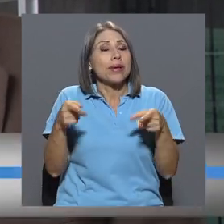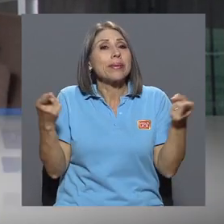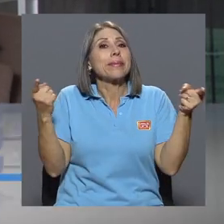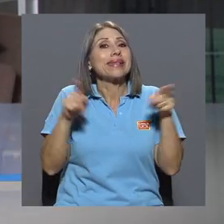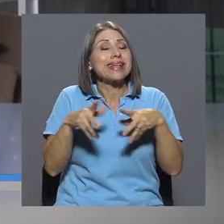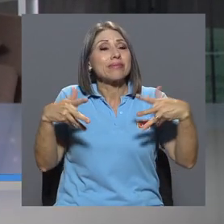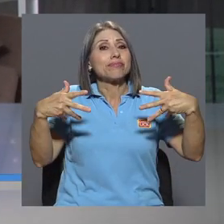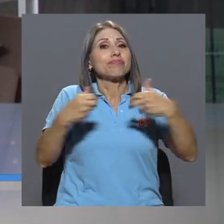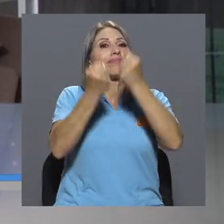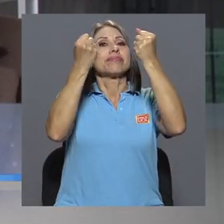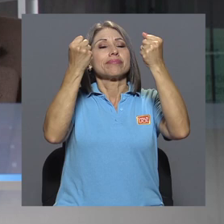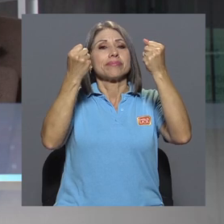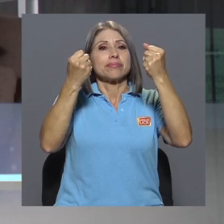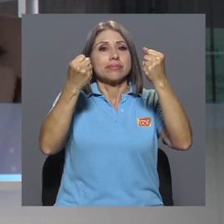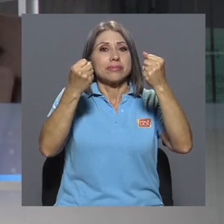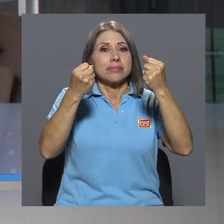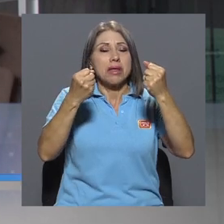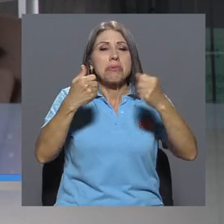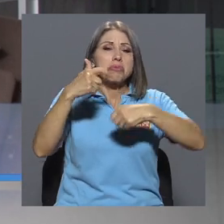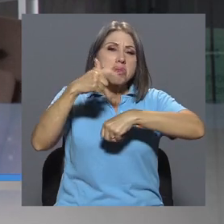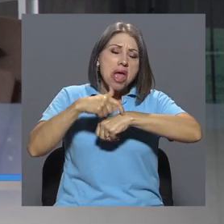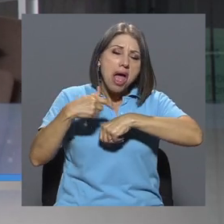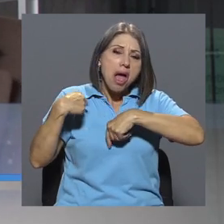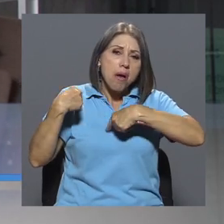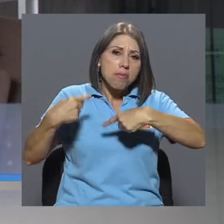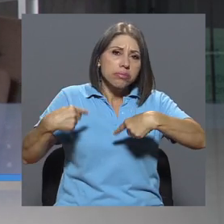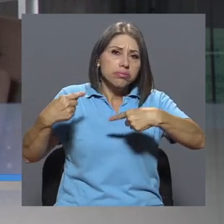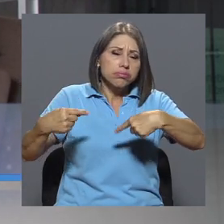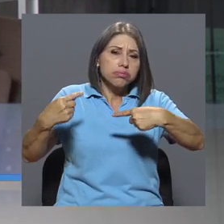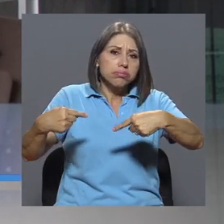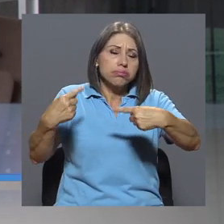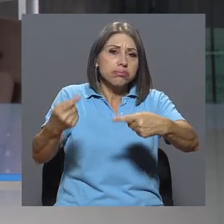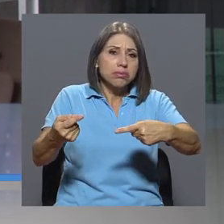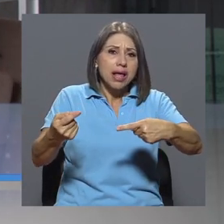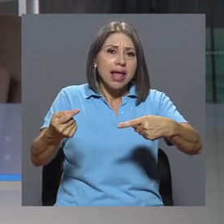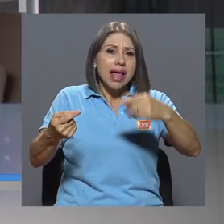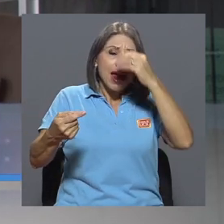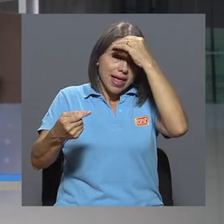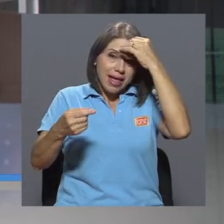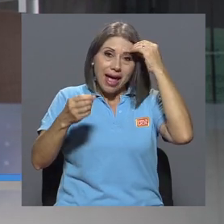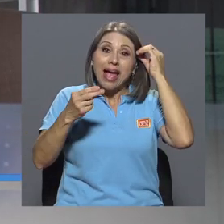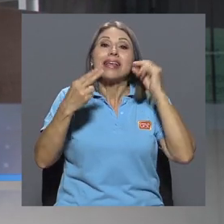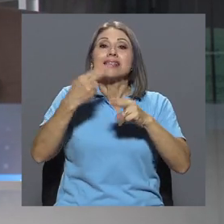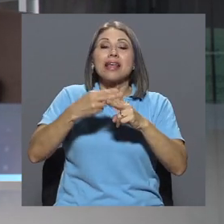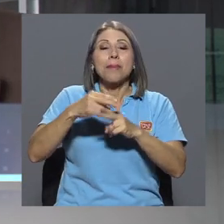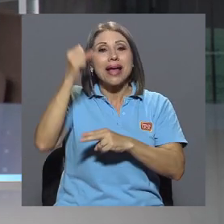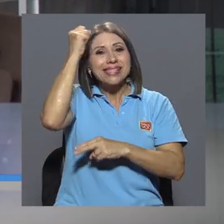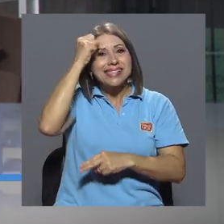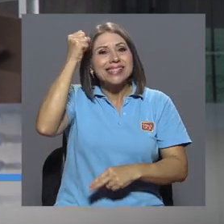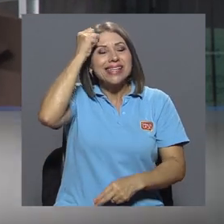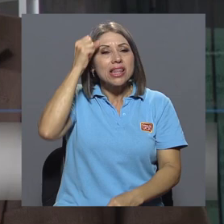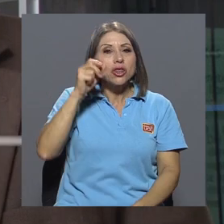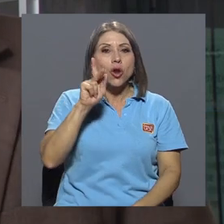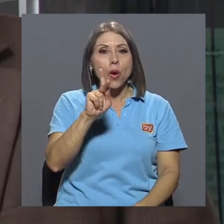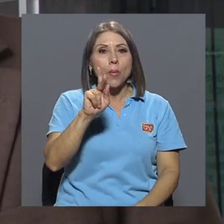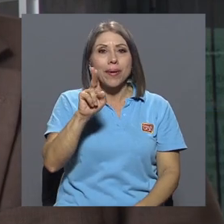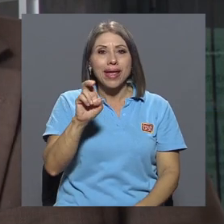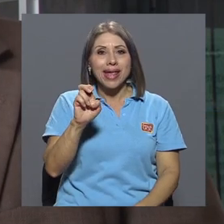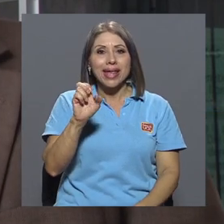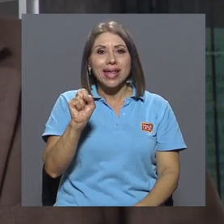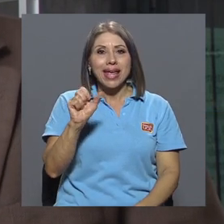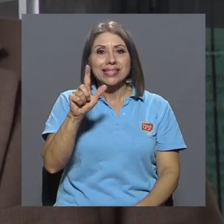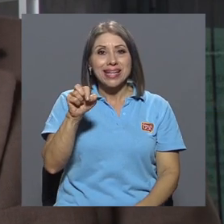Entonces, conforme pasa el tiempo, el síndrome Kessler, así se llama, en honor de un ingeniero que